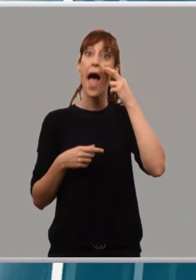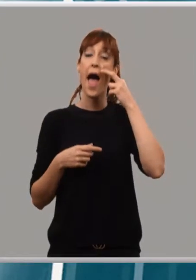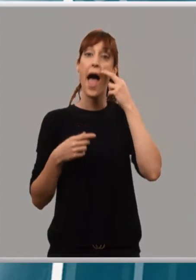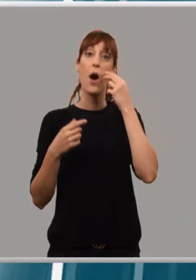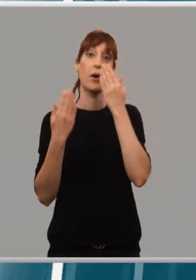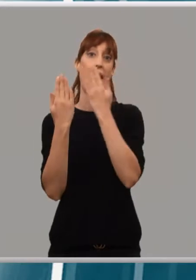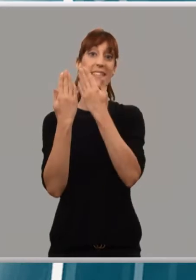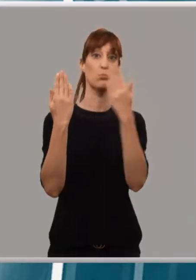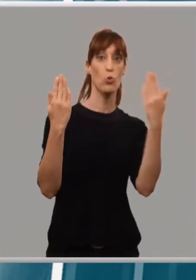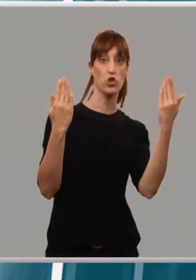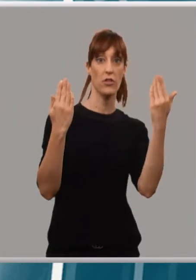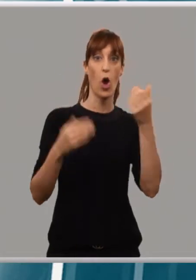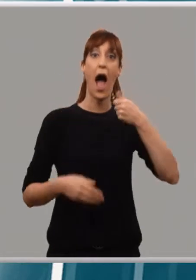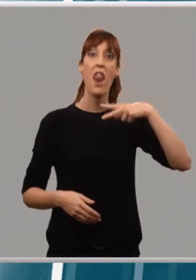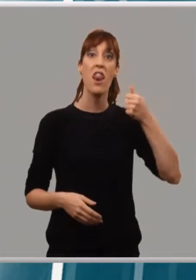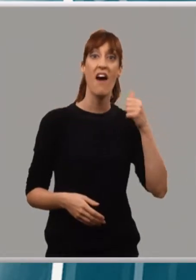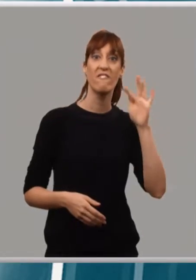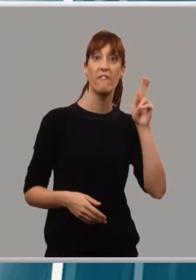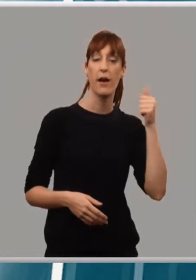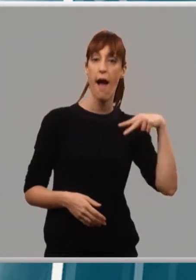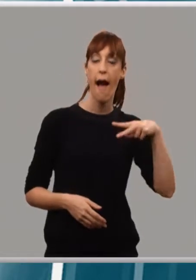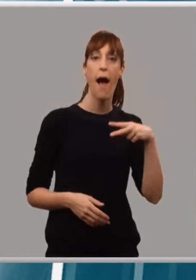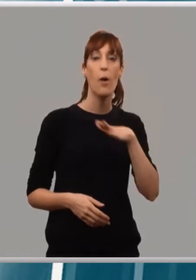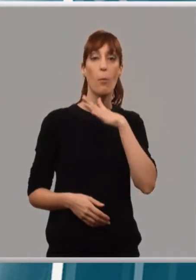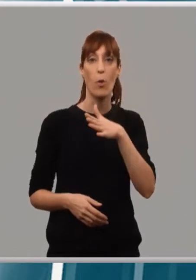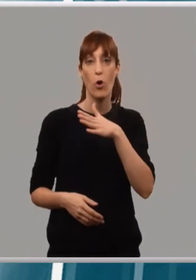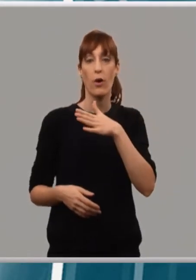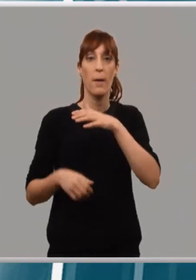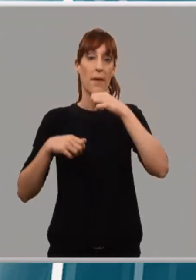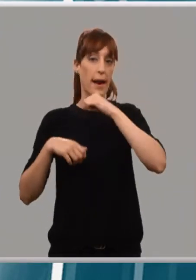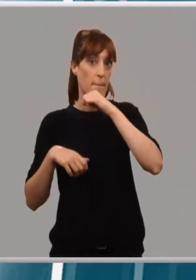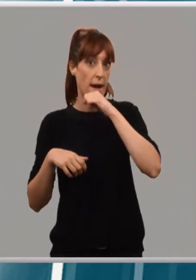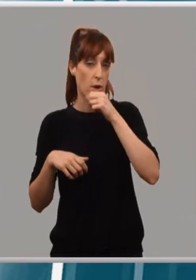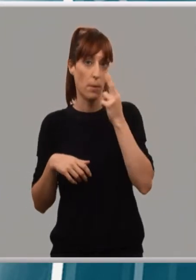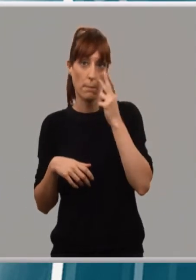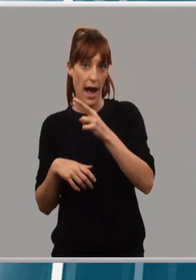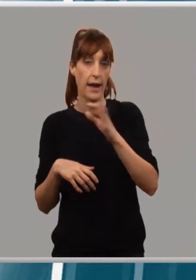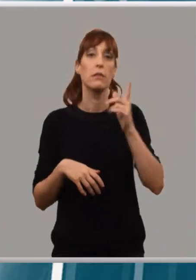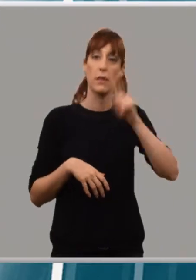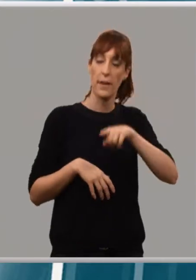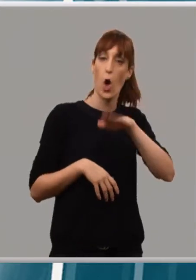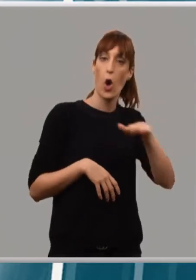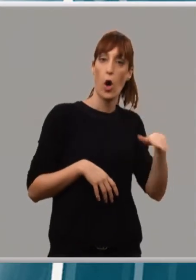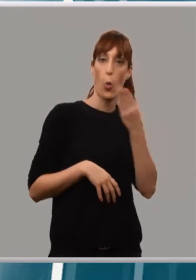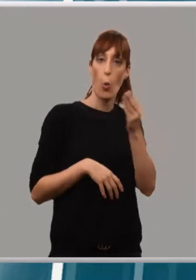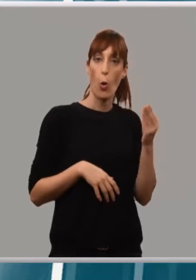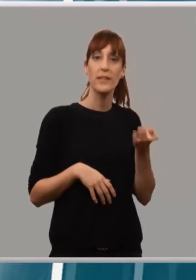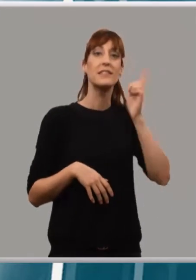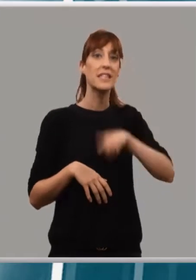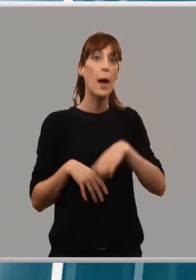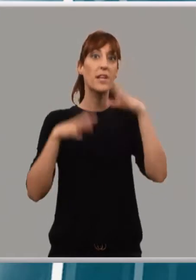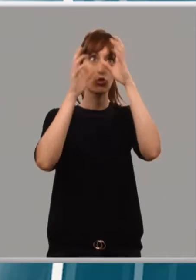dirigida a un público general y a niños y niñas mayores de 11 años. Habrá también un espectáculo infantil y los sueños,